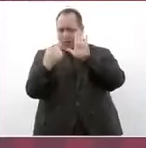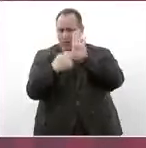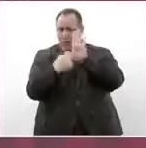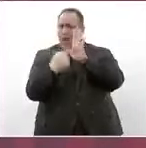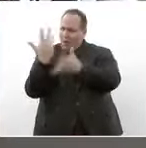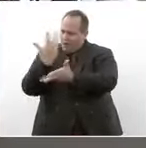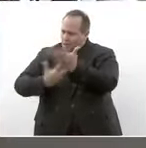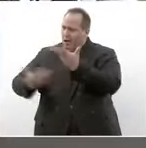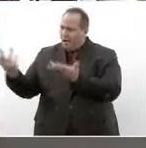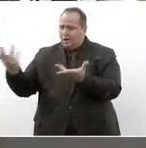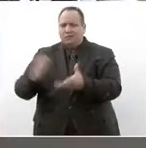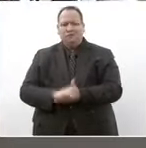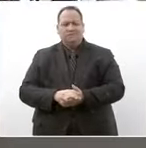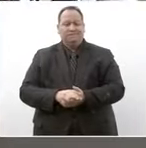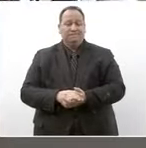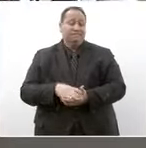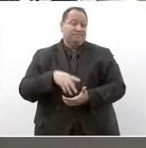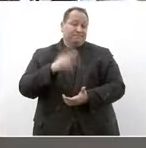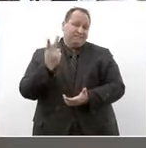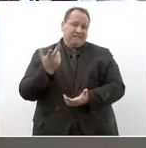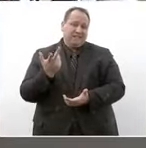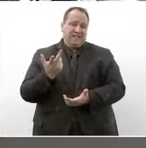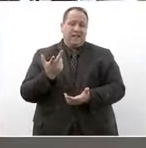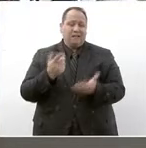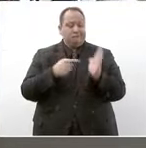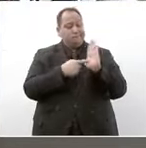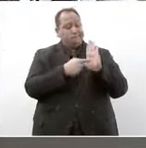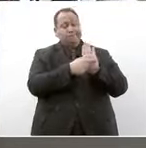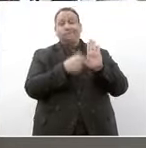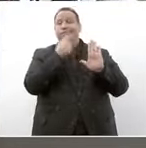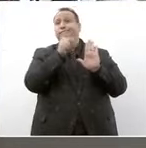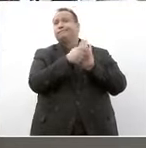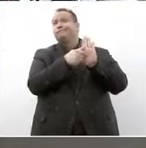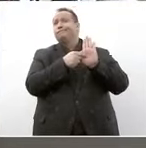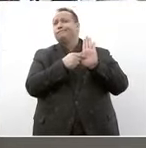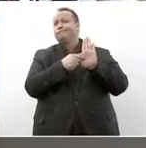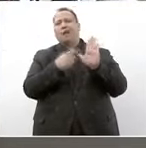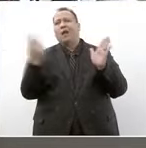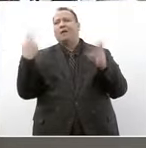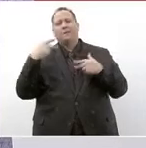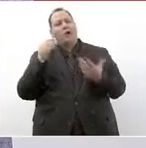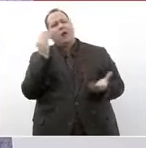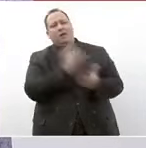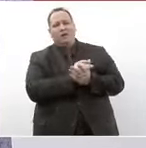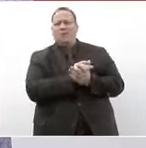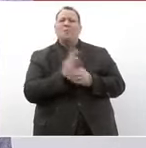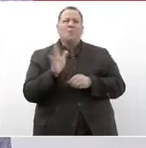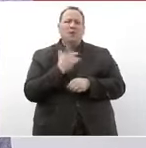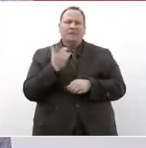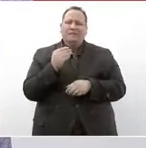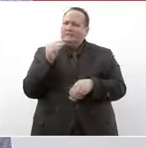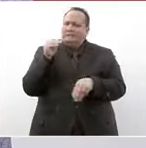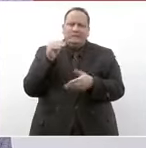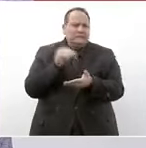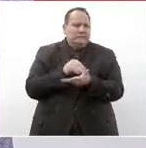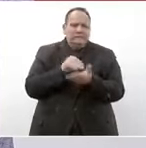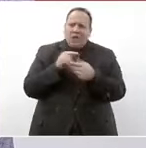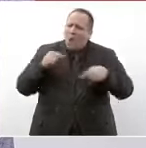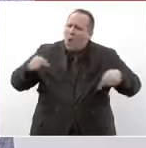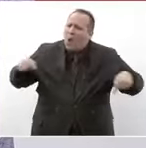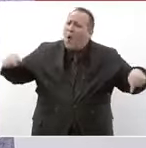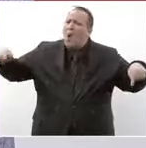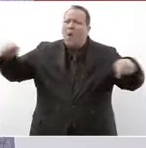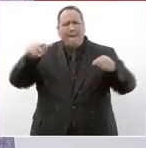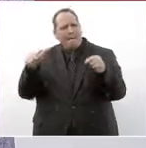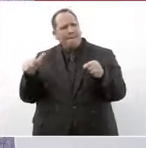constitución pero que es letra muerta porque todavía no se garantiza